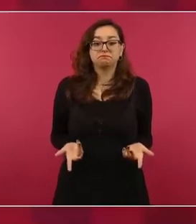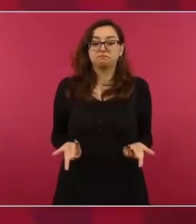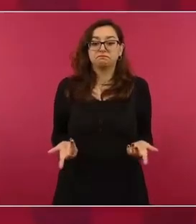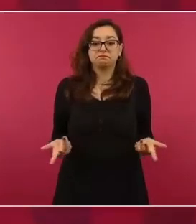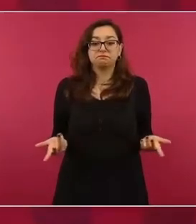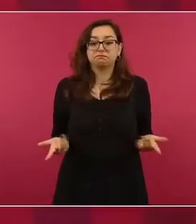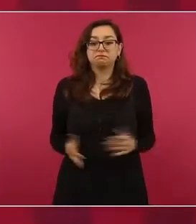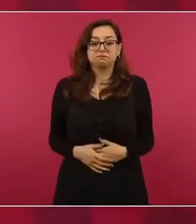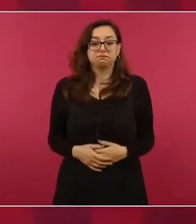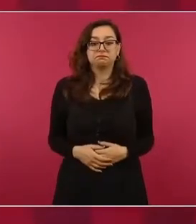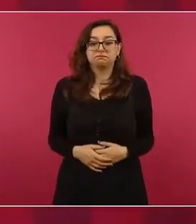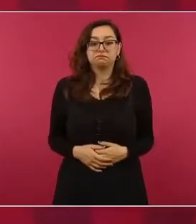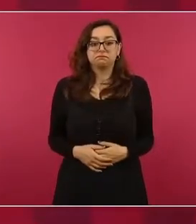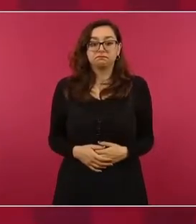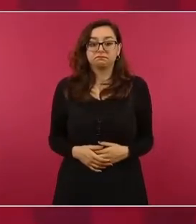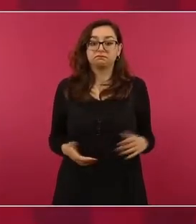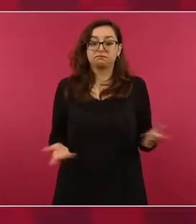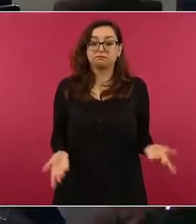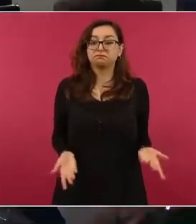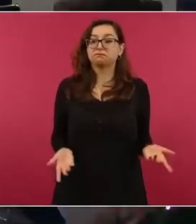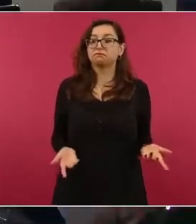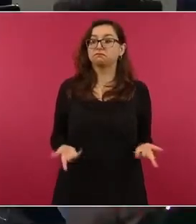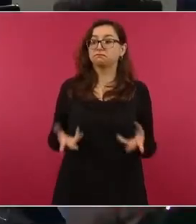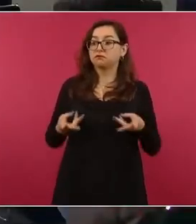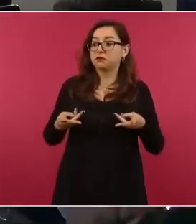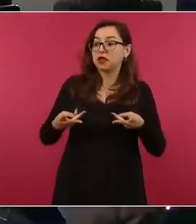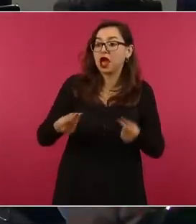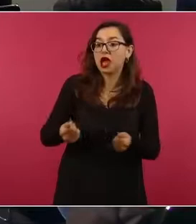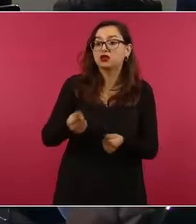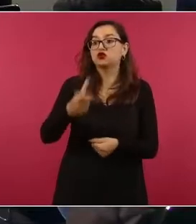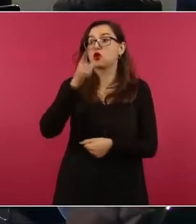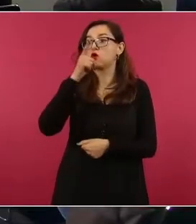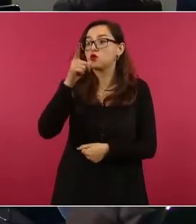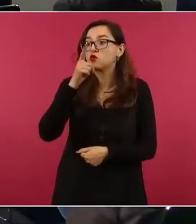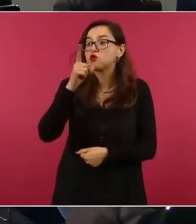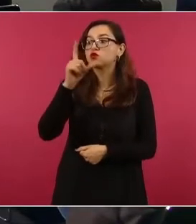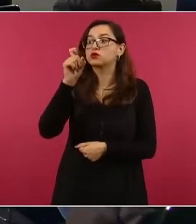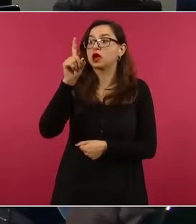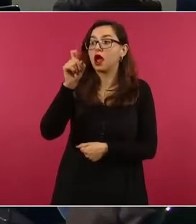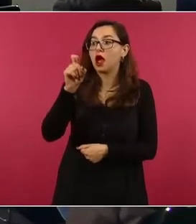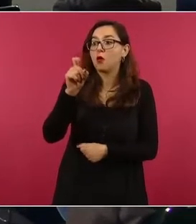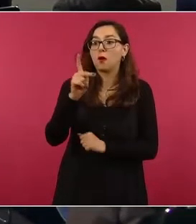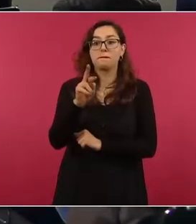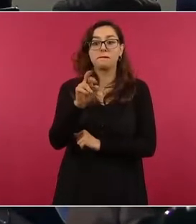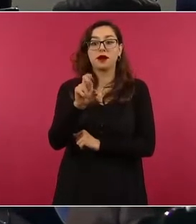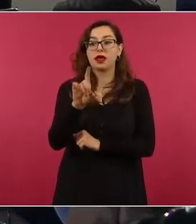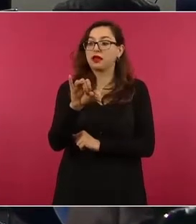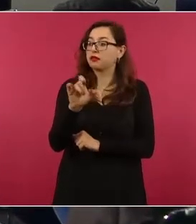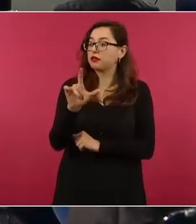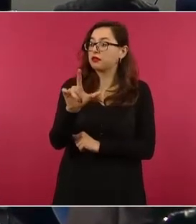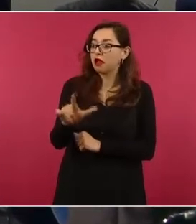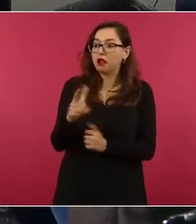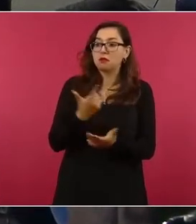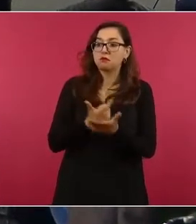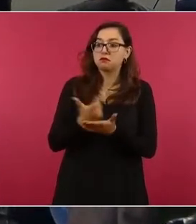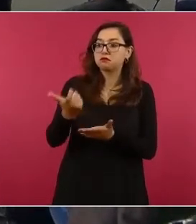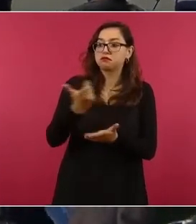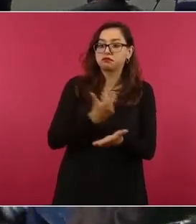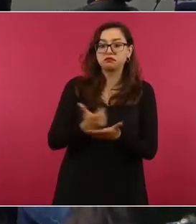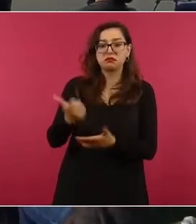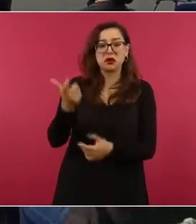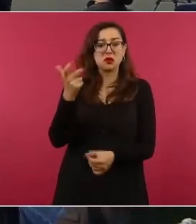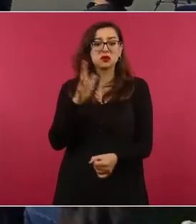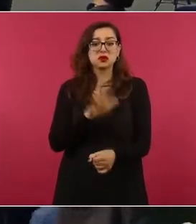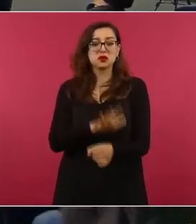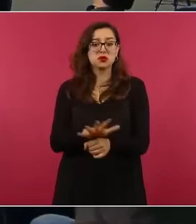tener para apagar la luz, el agua, el perennial y ya.